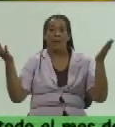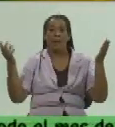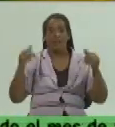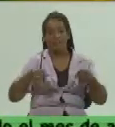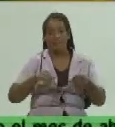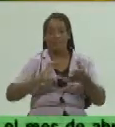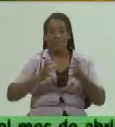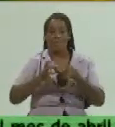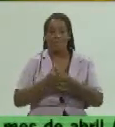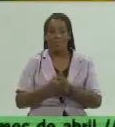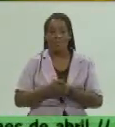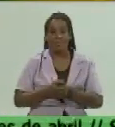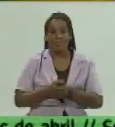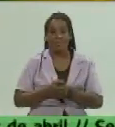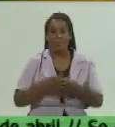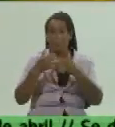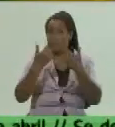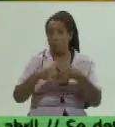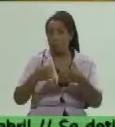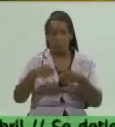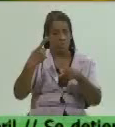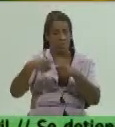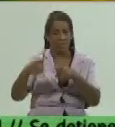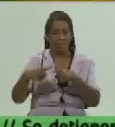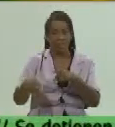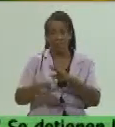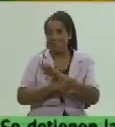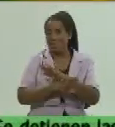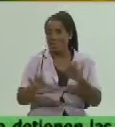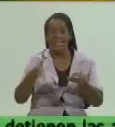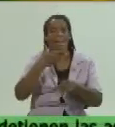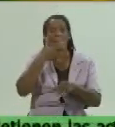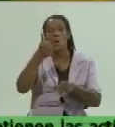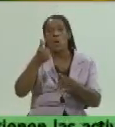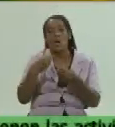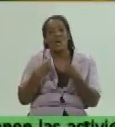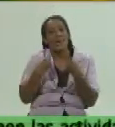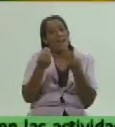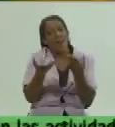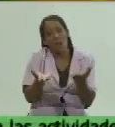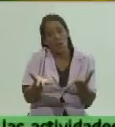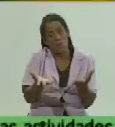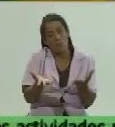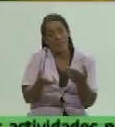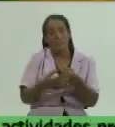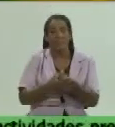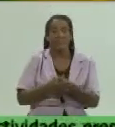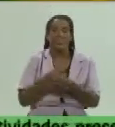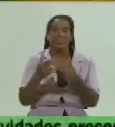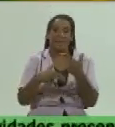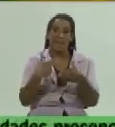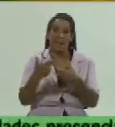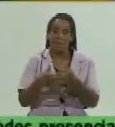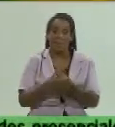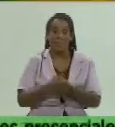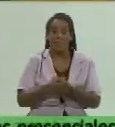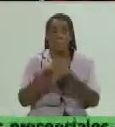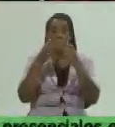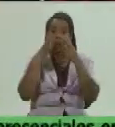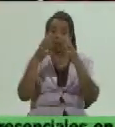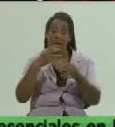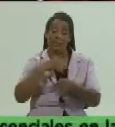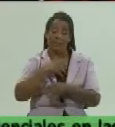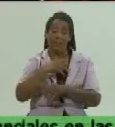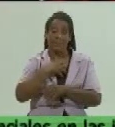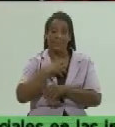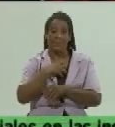sobre productos sobre otras cuestiones yo creo que ese es el mejor regalo que le haríamos al octavo congreso el partido exactamente la importancia que tiene y esa sería la respuesta